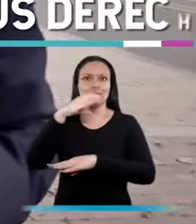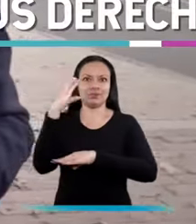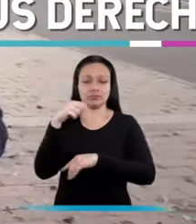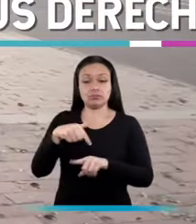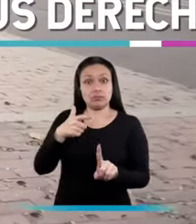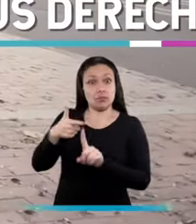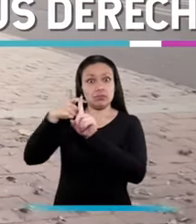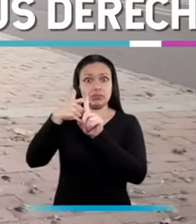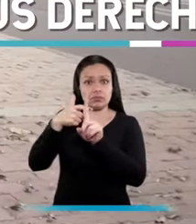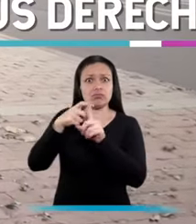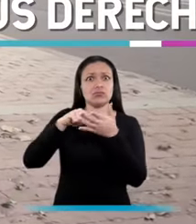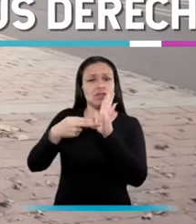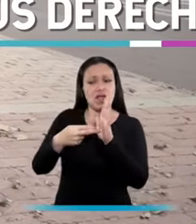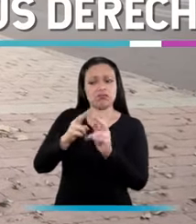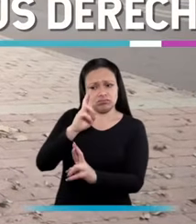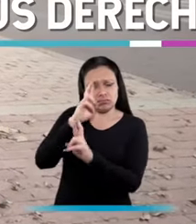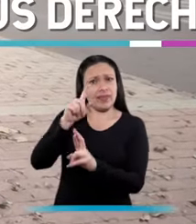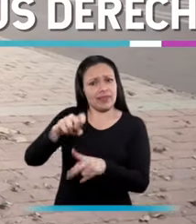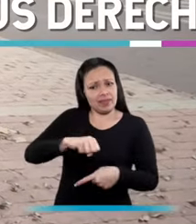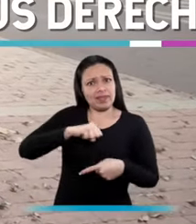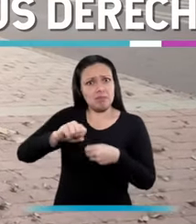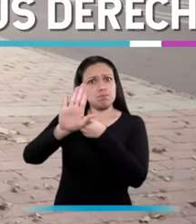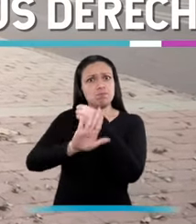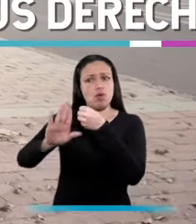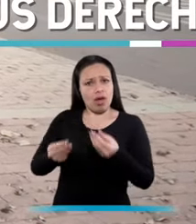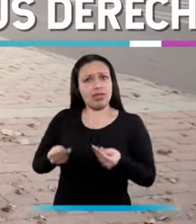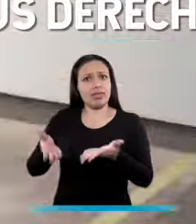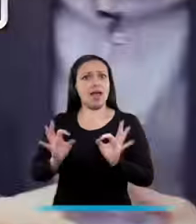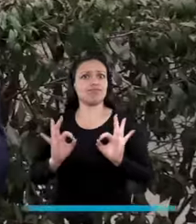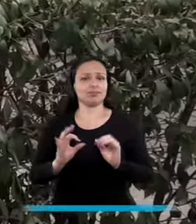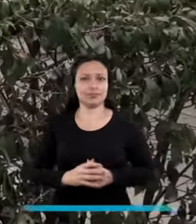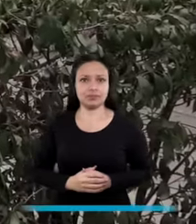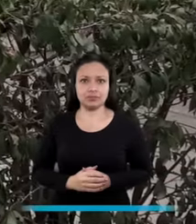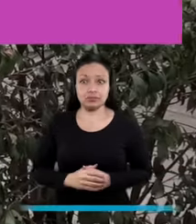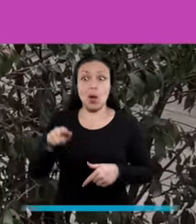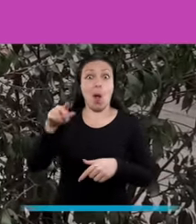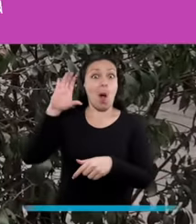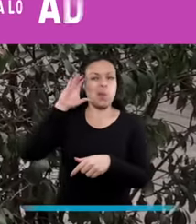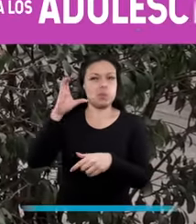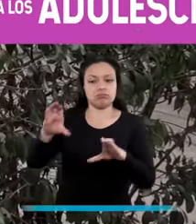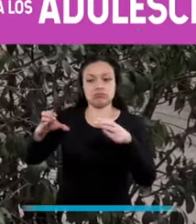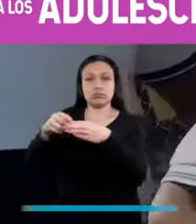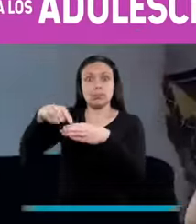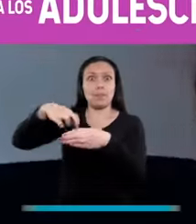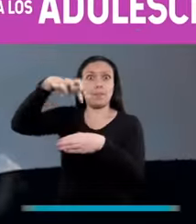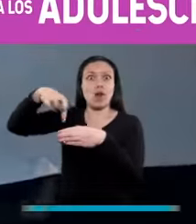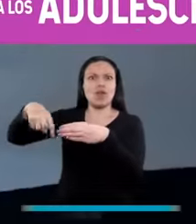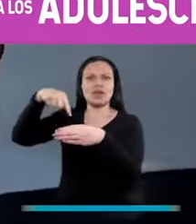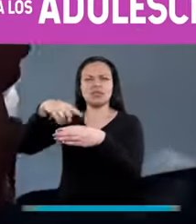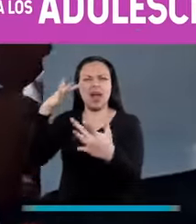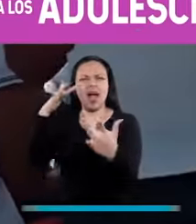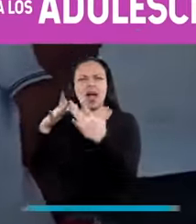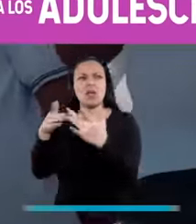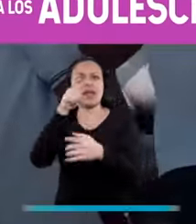En la PROCU velamos porque sus derechos sean respetados, protegidos y garantizados. Contamos con un equipo de profesionales para atender